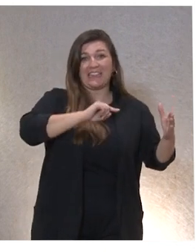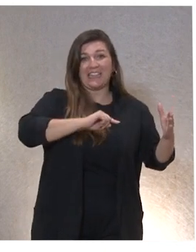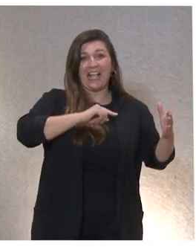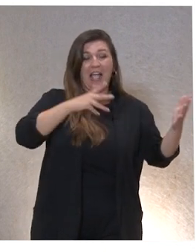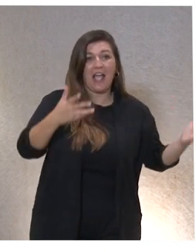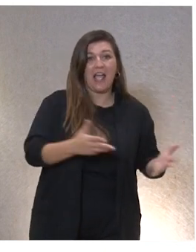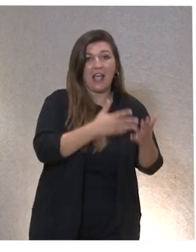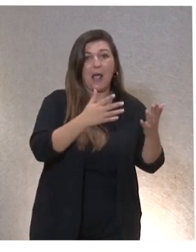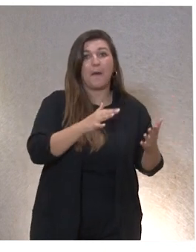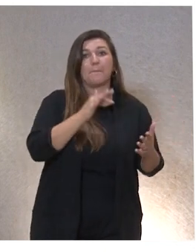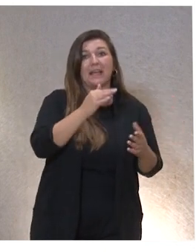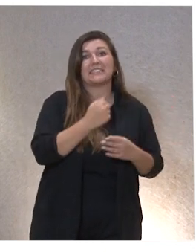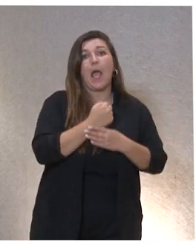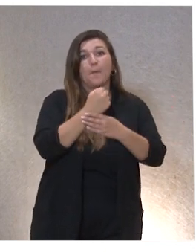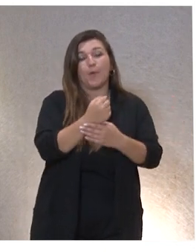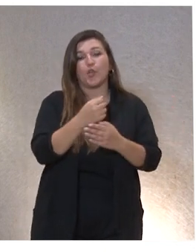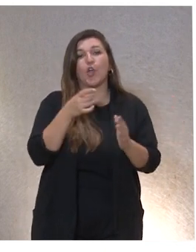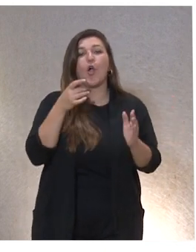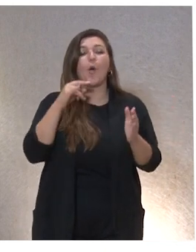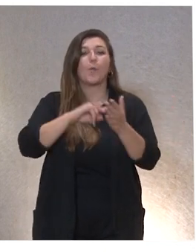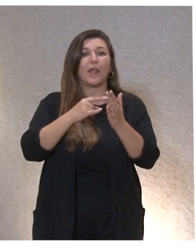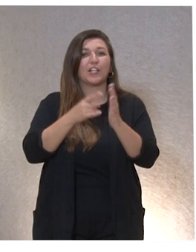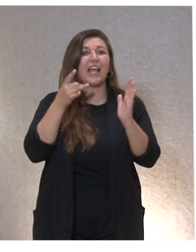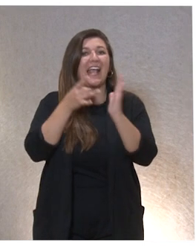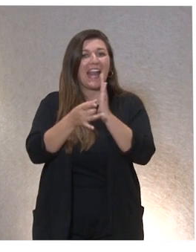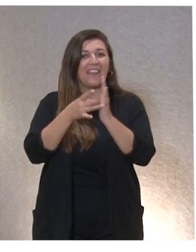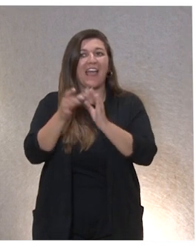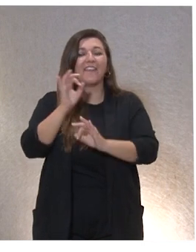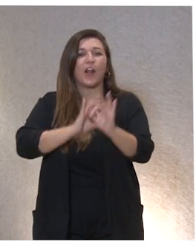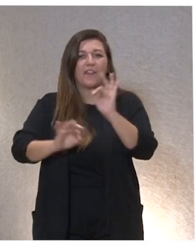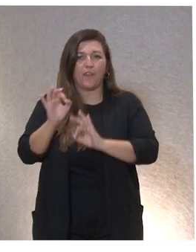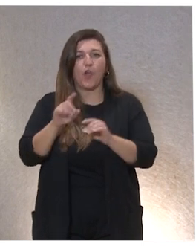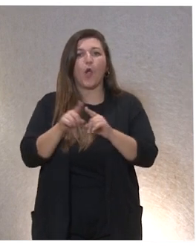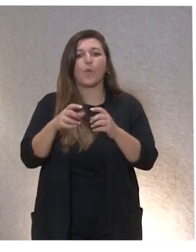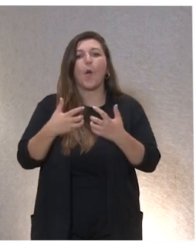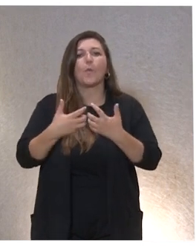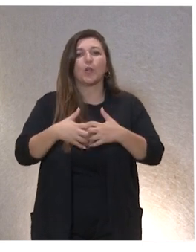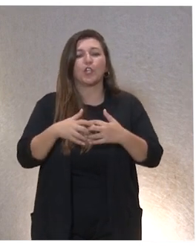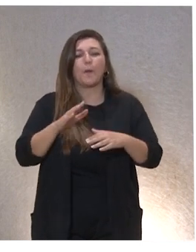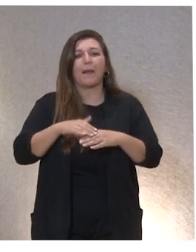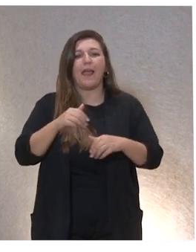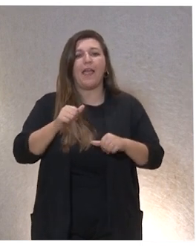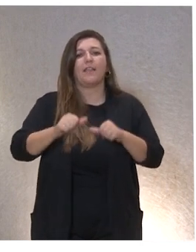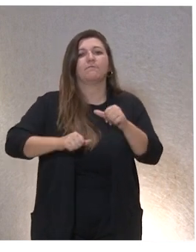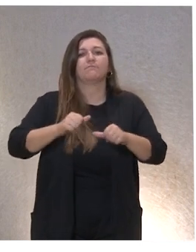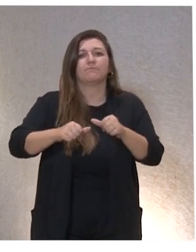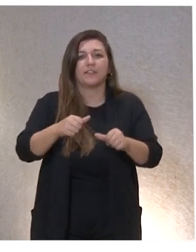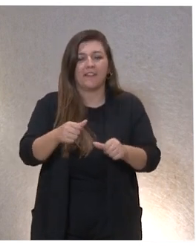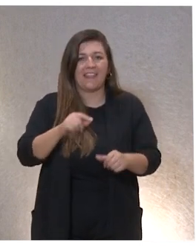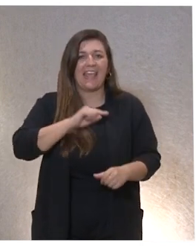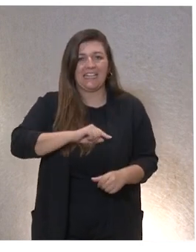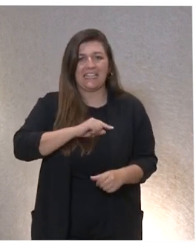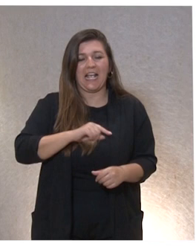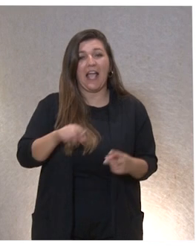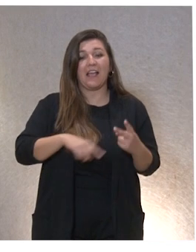para el proyecto de calidad de la organización. Lo concebimos como el motor para el desarrollo de la ética. En segundo lugar, promueve el